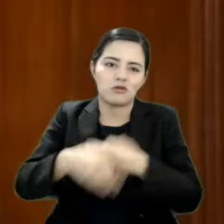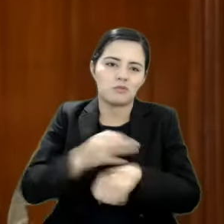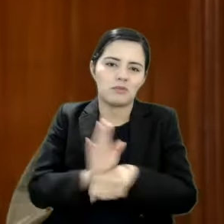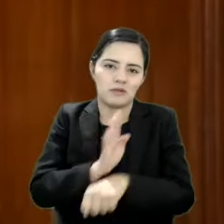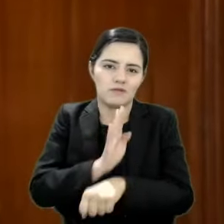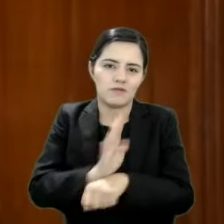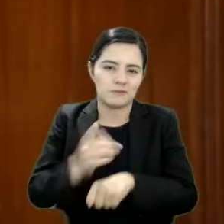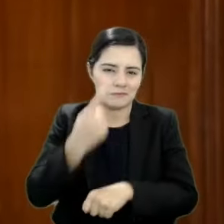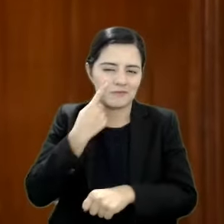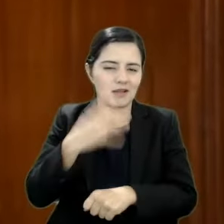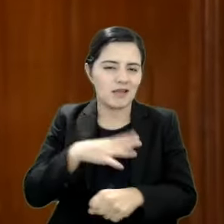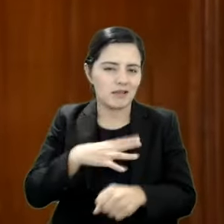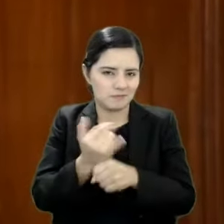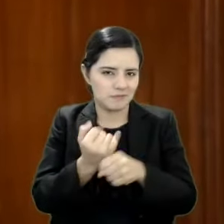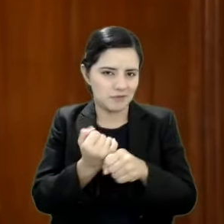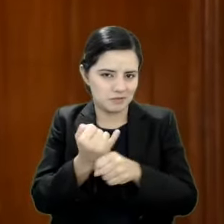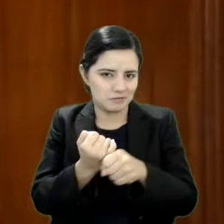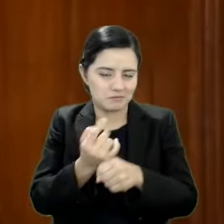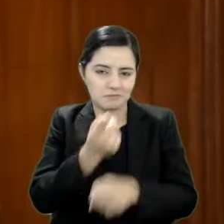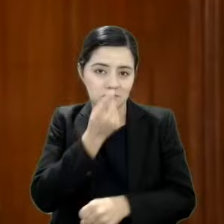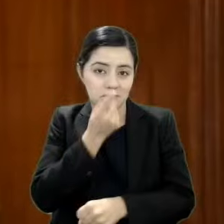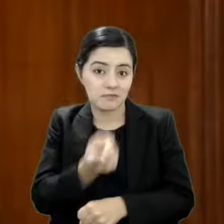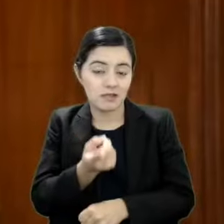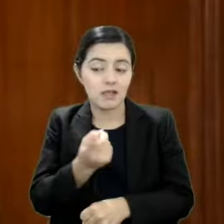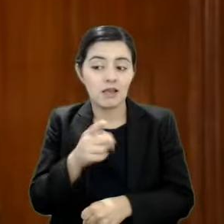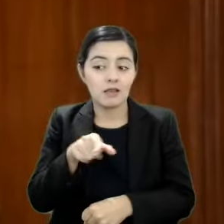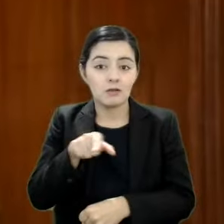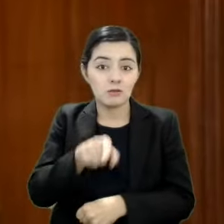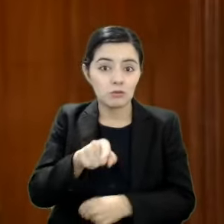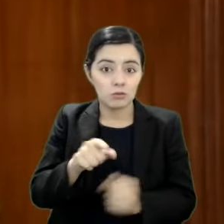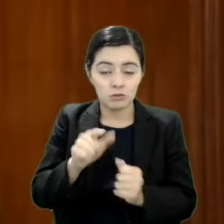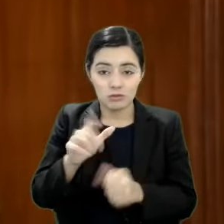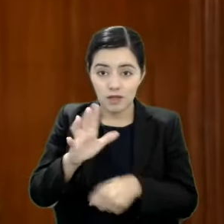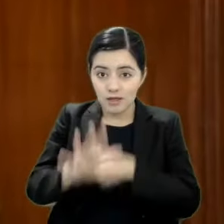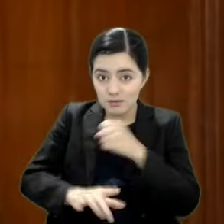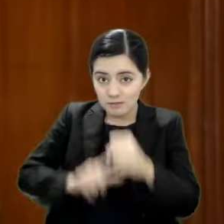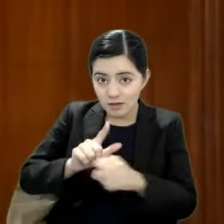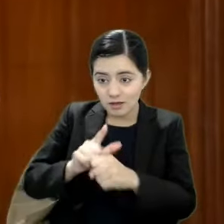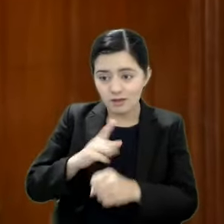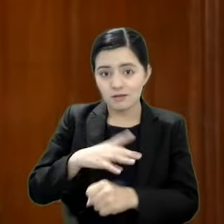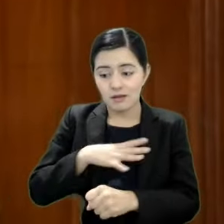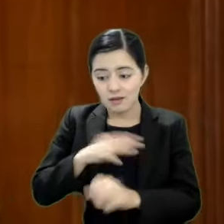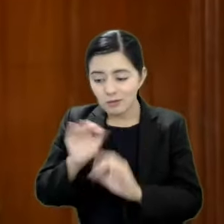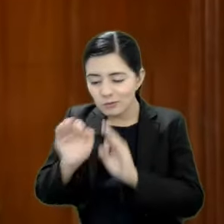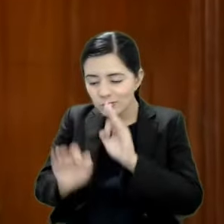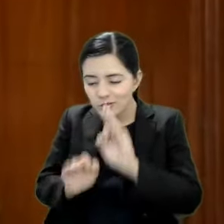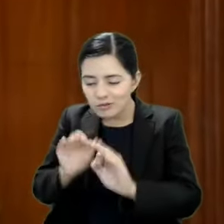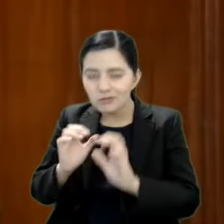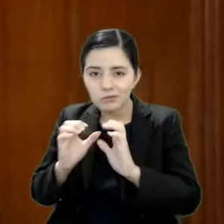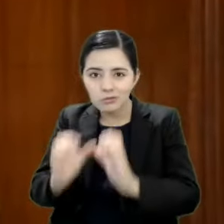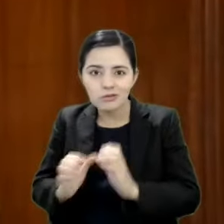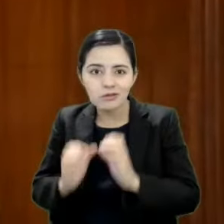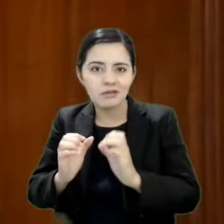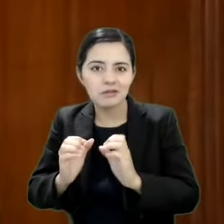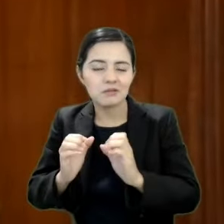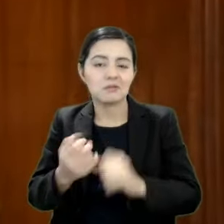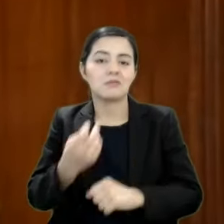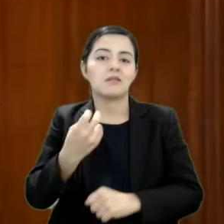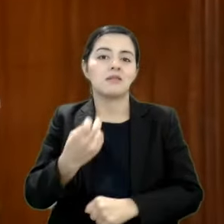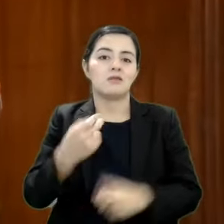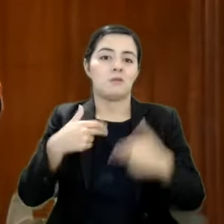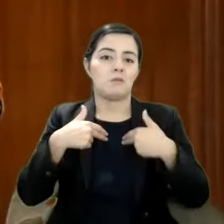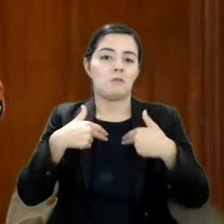mascotas influyen de manera positiva, no sólo en el bienestar general del ser humano,